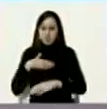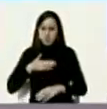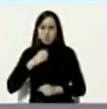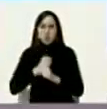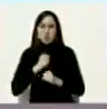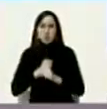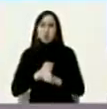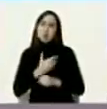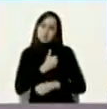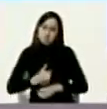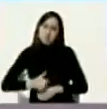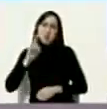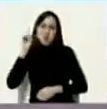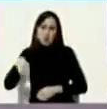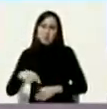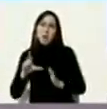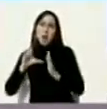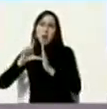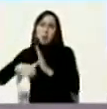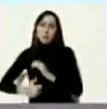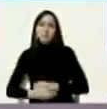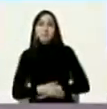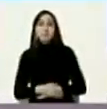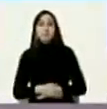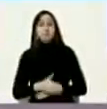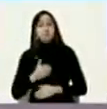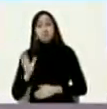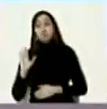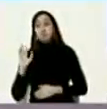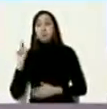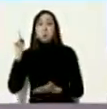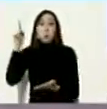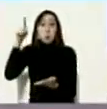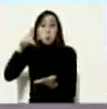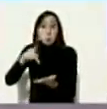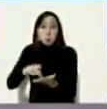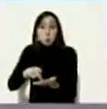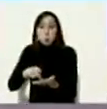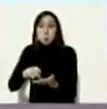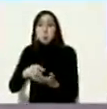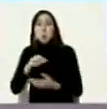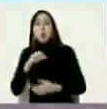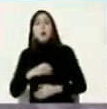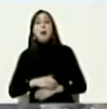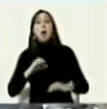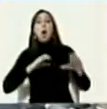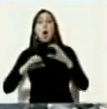presidente así que bueno ellos se acercaron nos trajeron mensajes